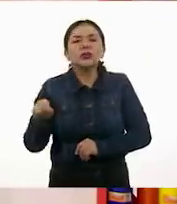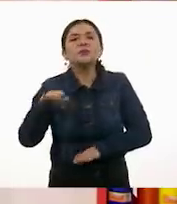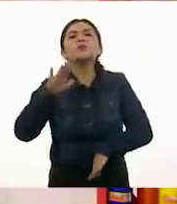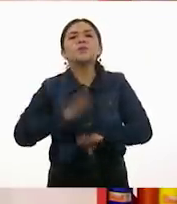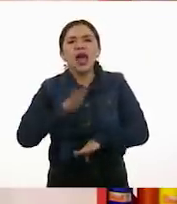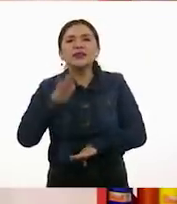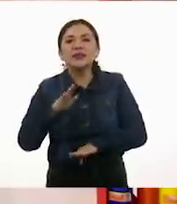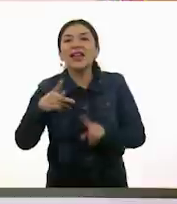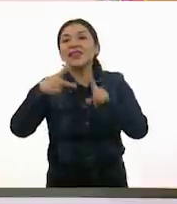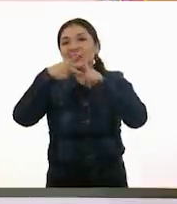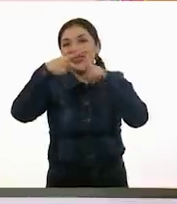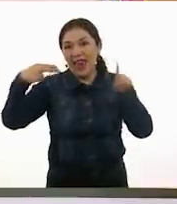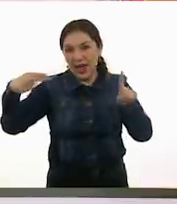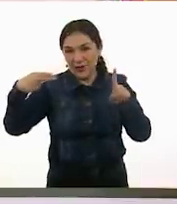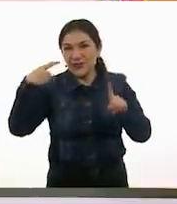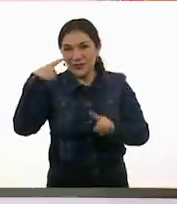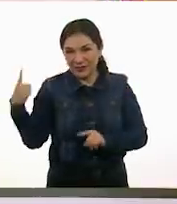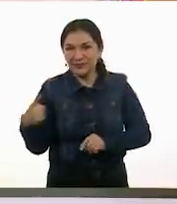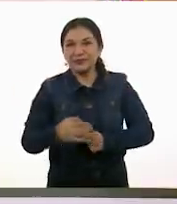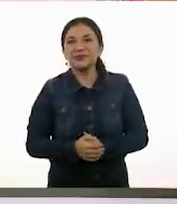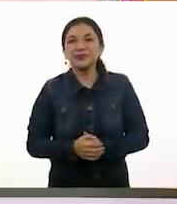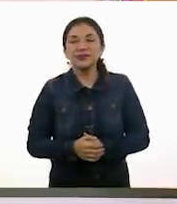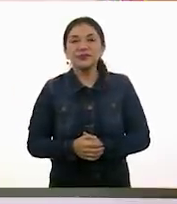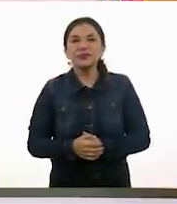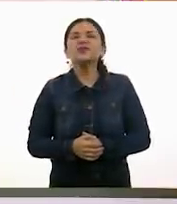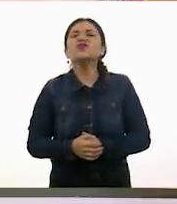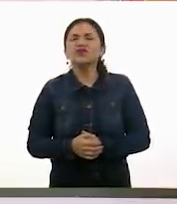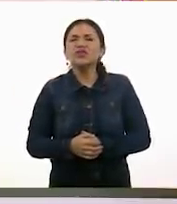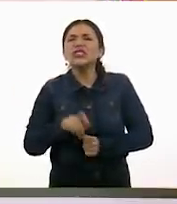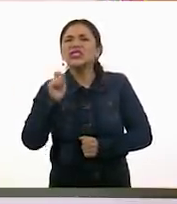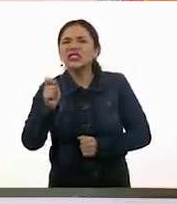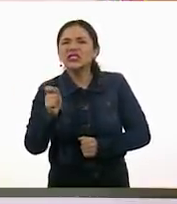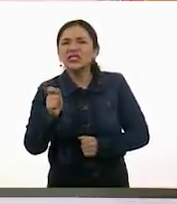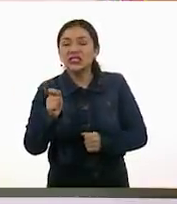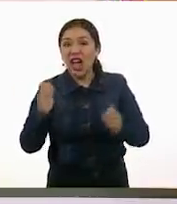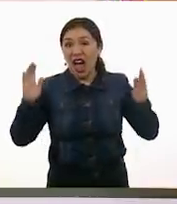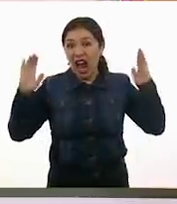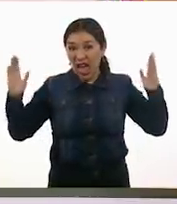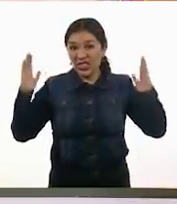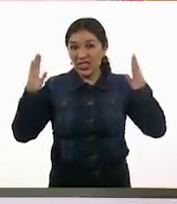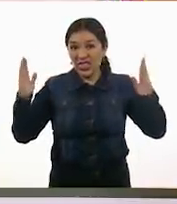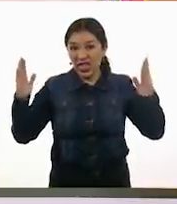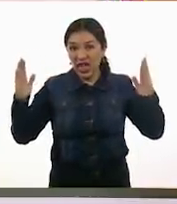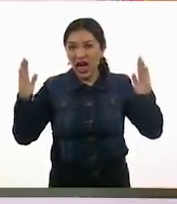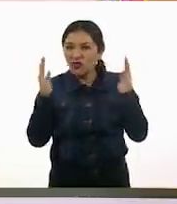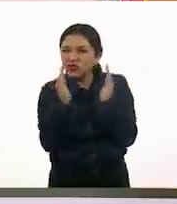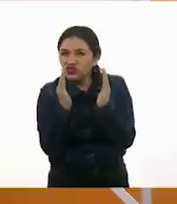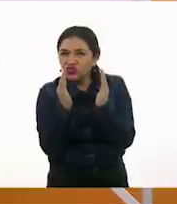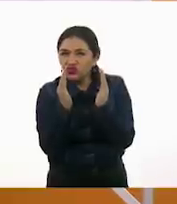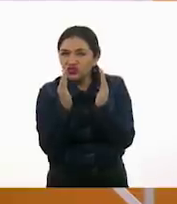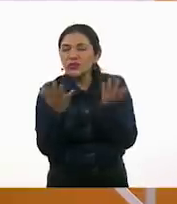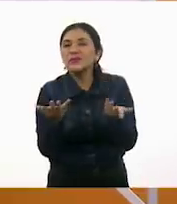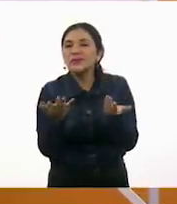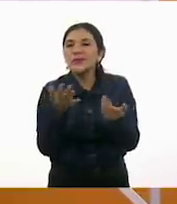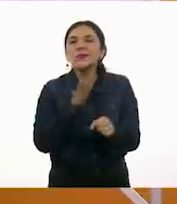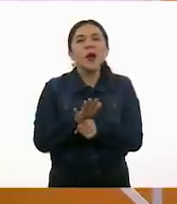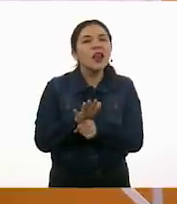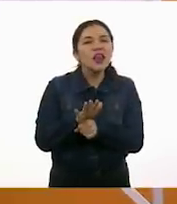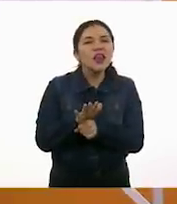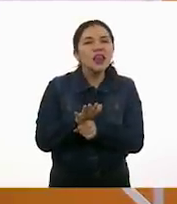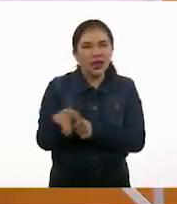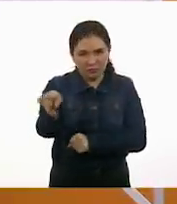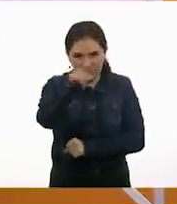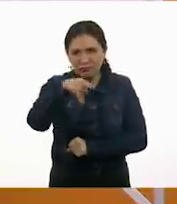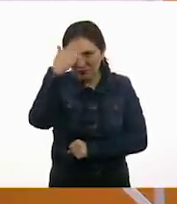Triángulos. Exacto, nuestros triángulos. ¿De qué tamaño son? ¿Los grandes o los pequeños? En